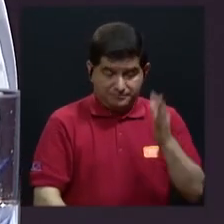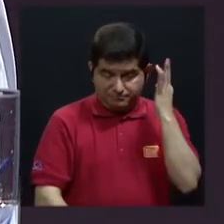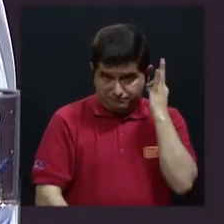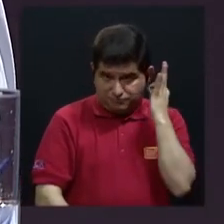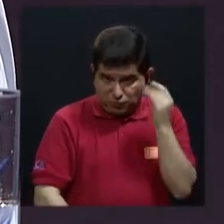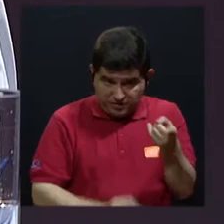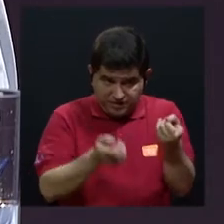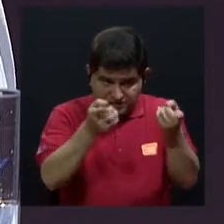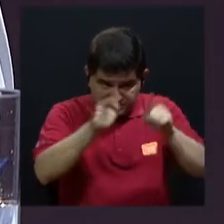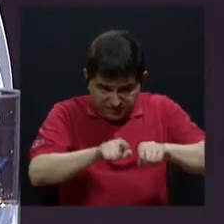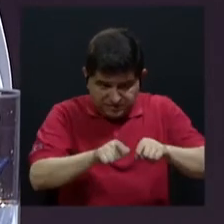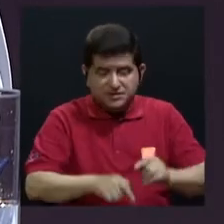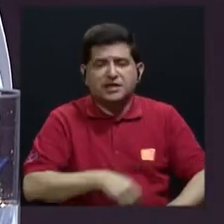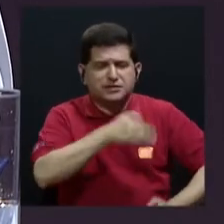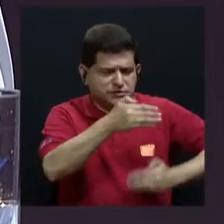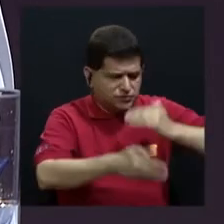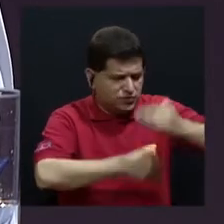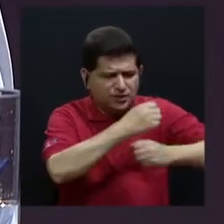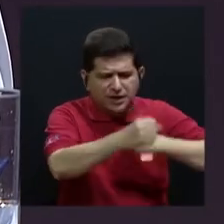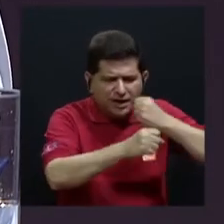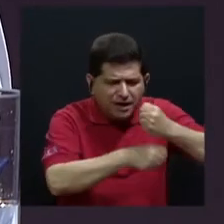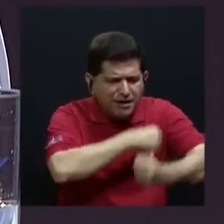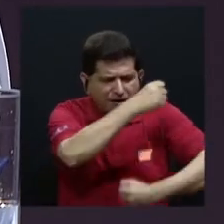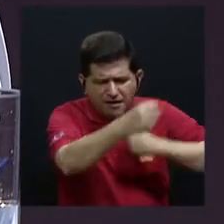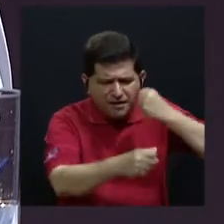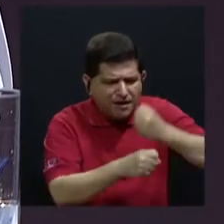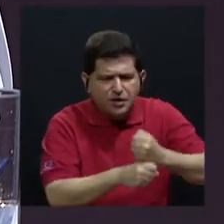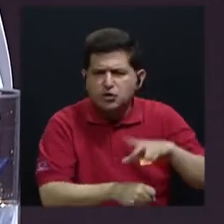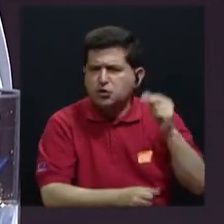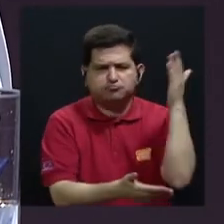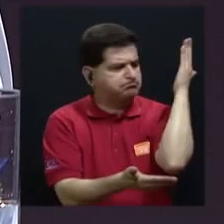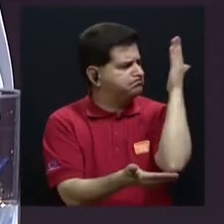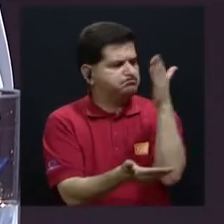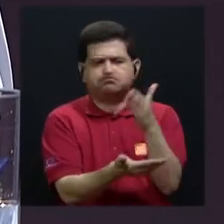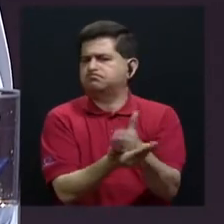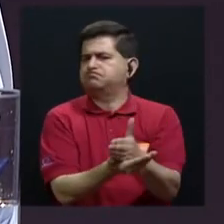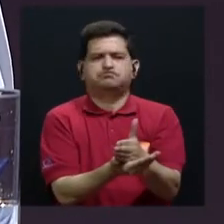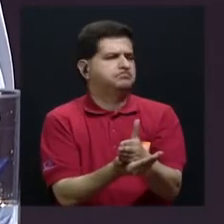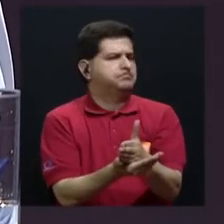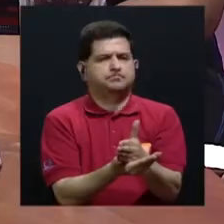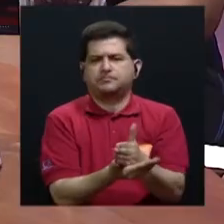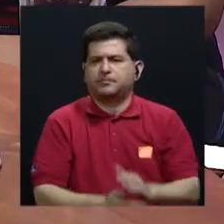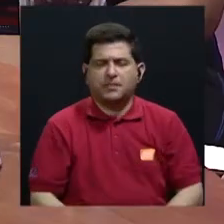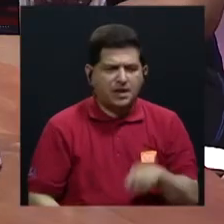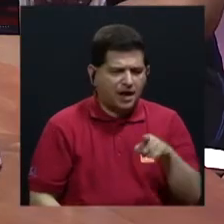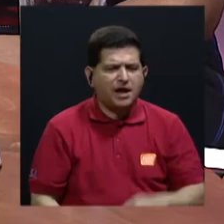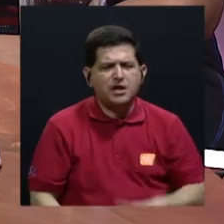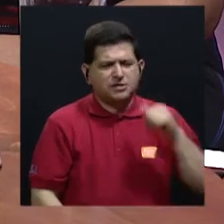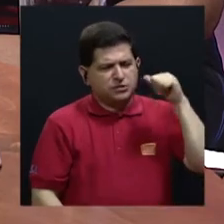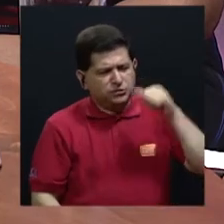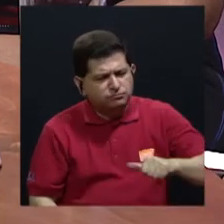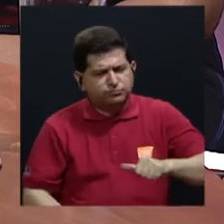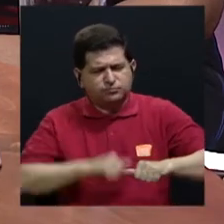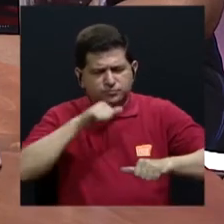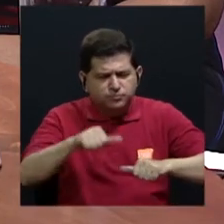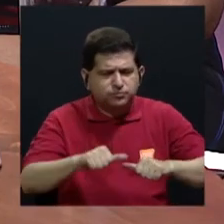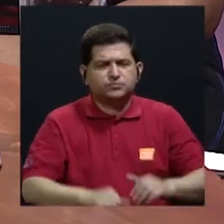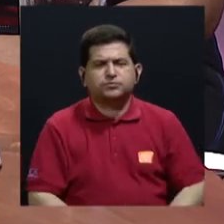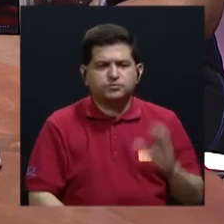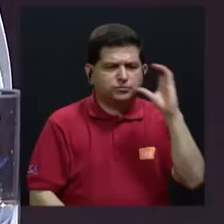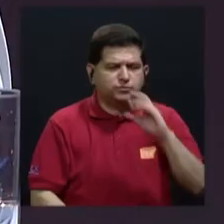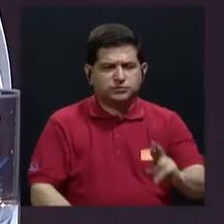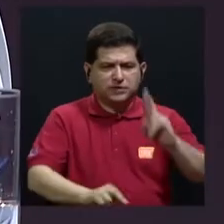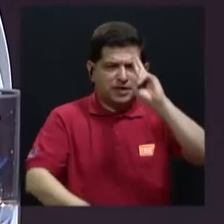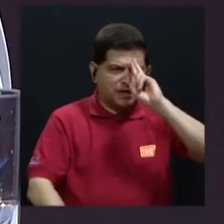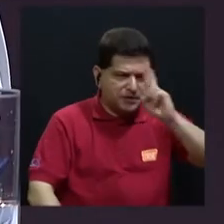que a través de los años no han cejado en su incansable búsqueda de